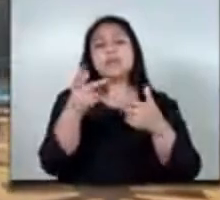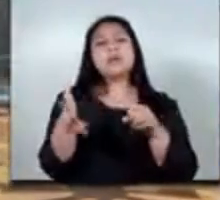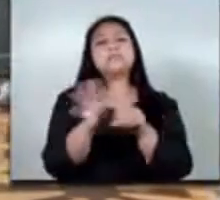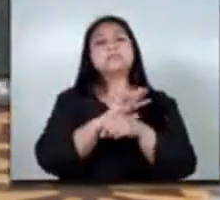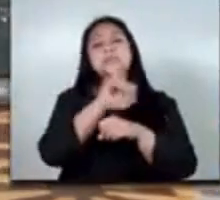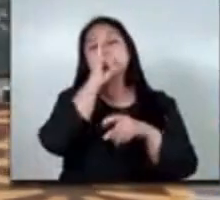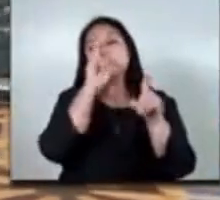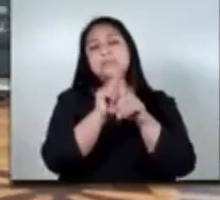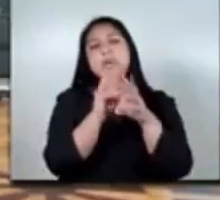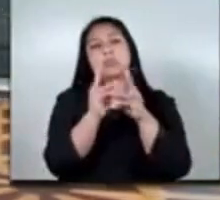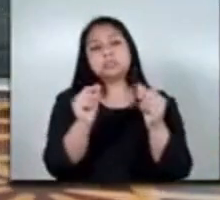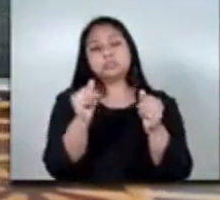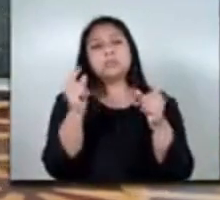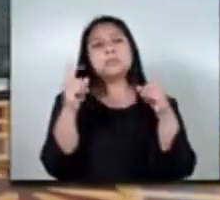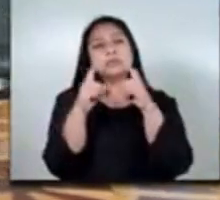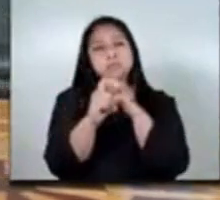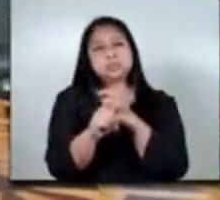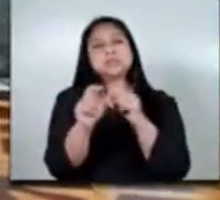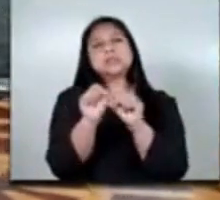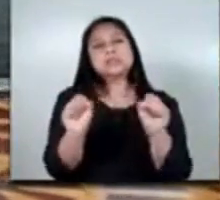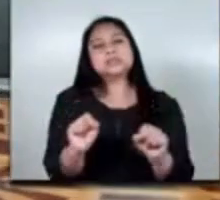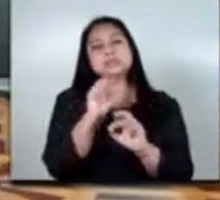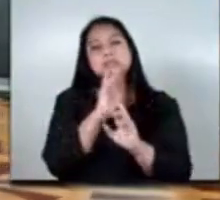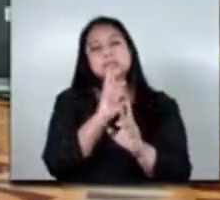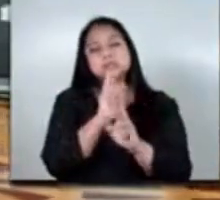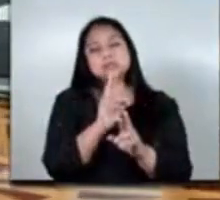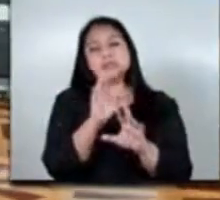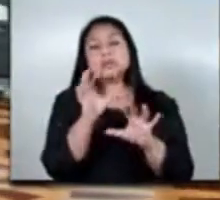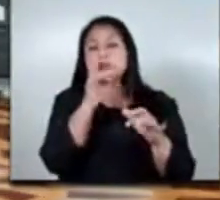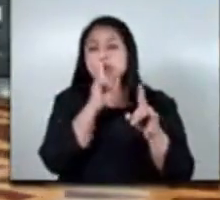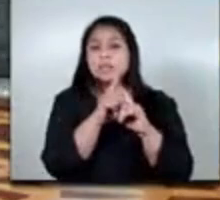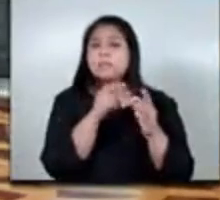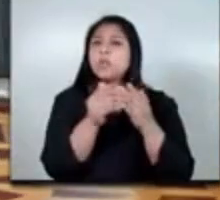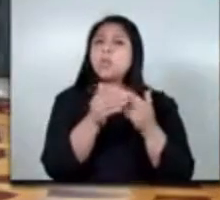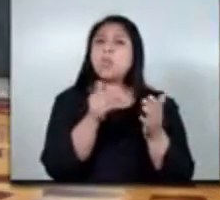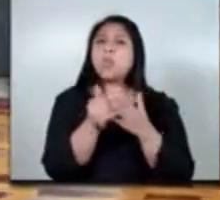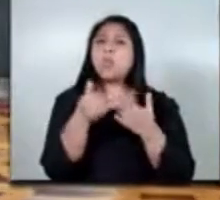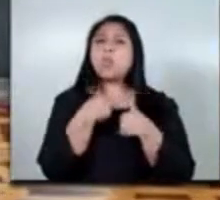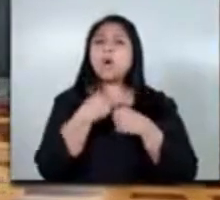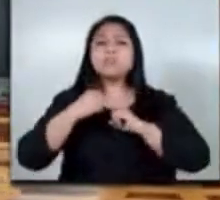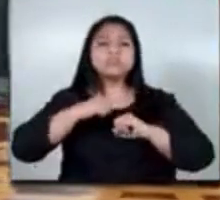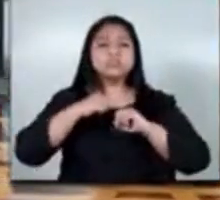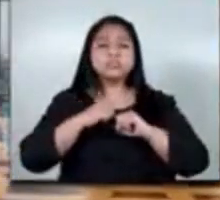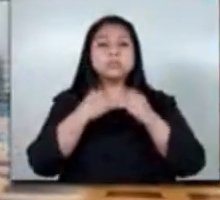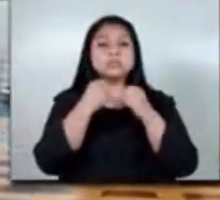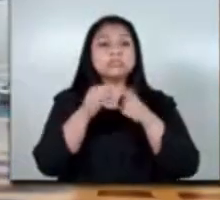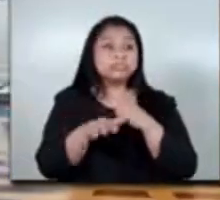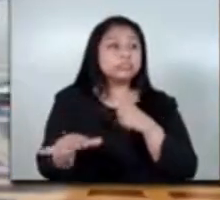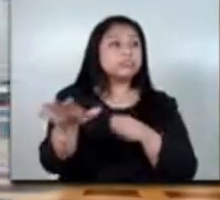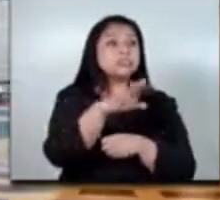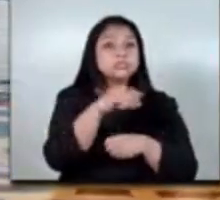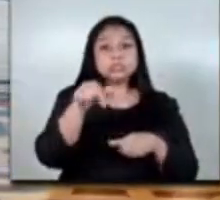hecho más complejos los sistemas de respuesta y por eso cualquier intervención entre todos los que estamos aquí